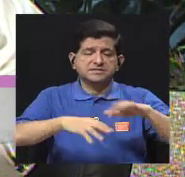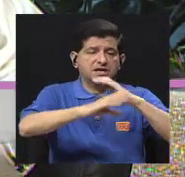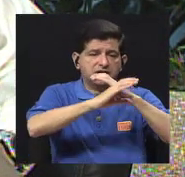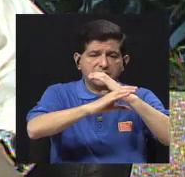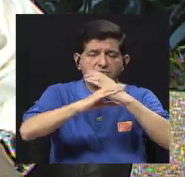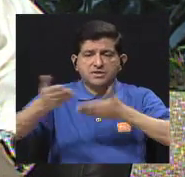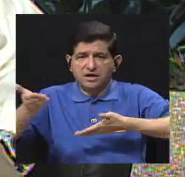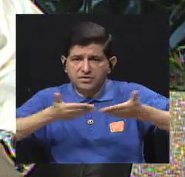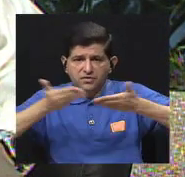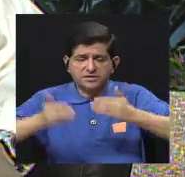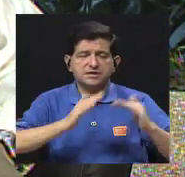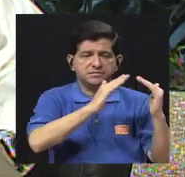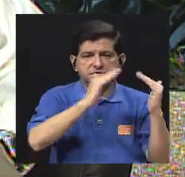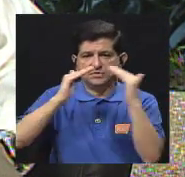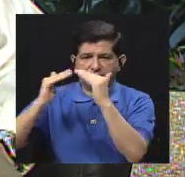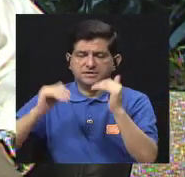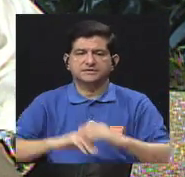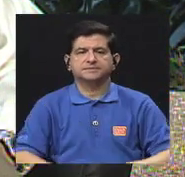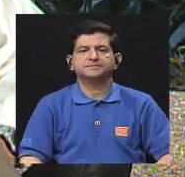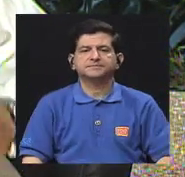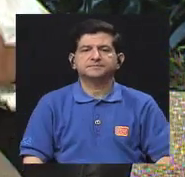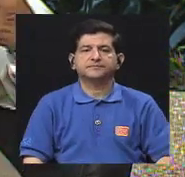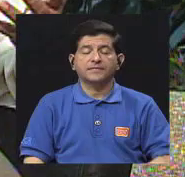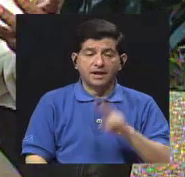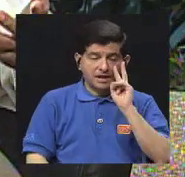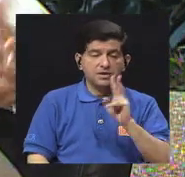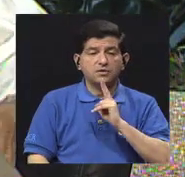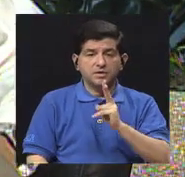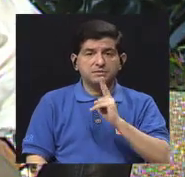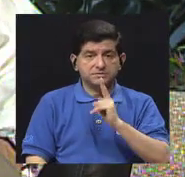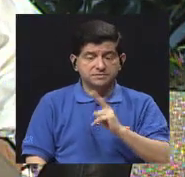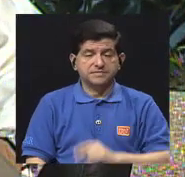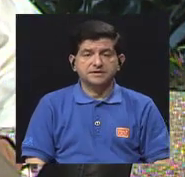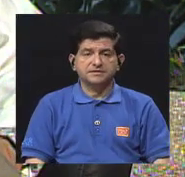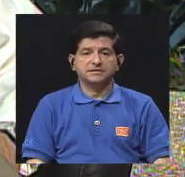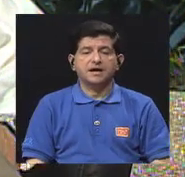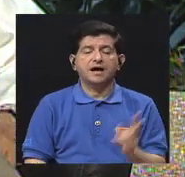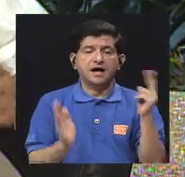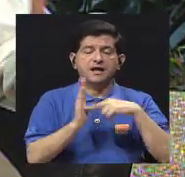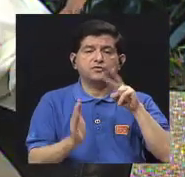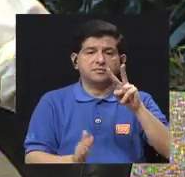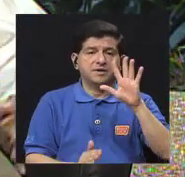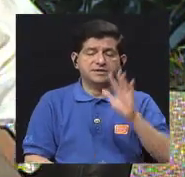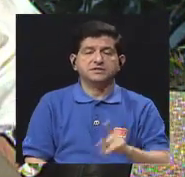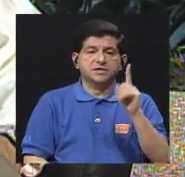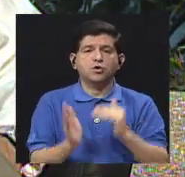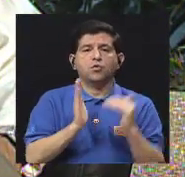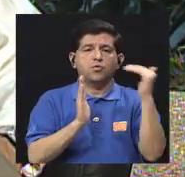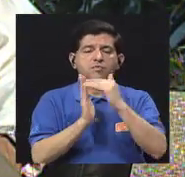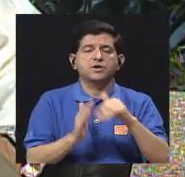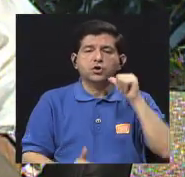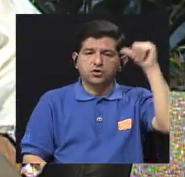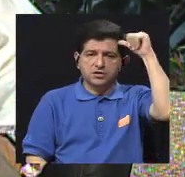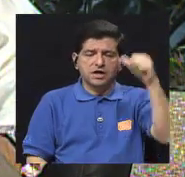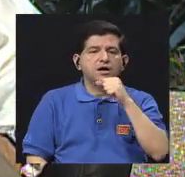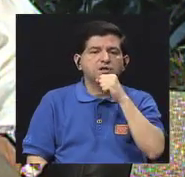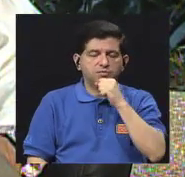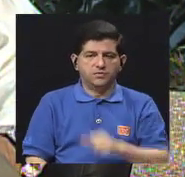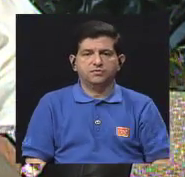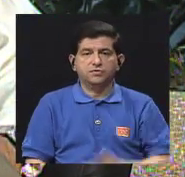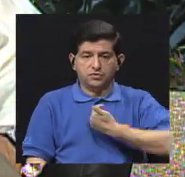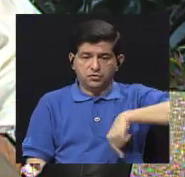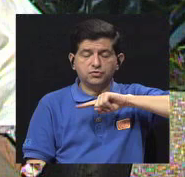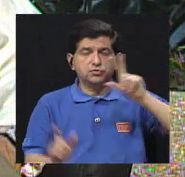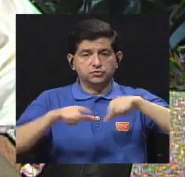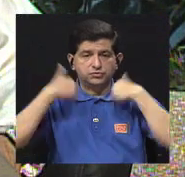cuidado y servicio domiciliario y vemos en la realidad, o sea, de aquí al 2025 va haber más de un millón de adultos mayores, ¿verdad? Vamos